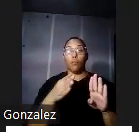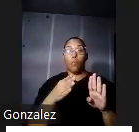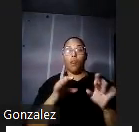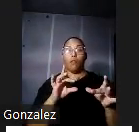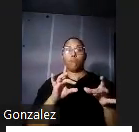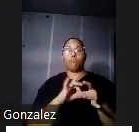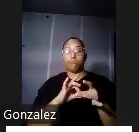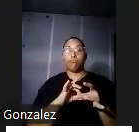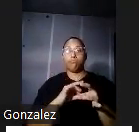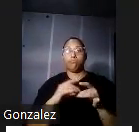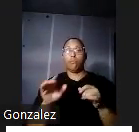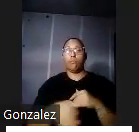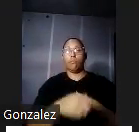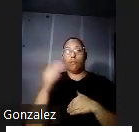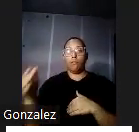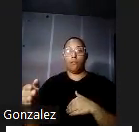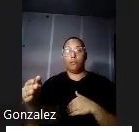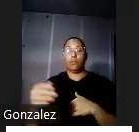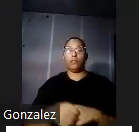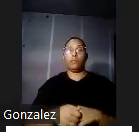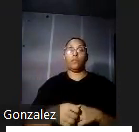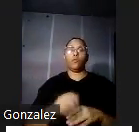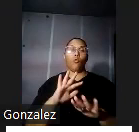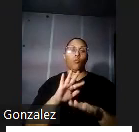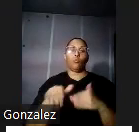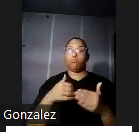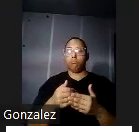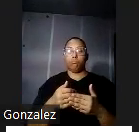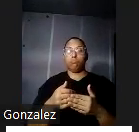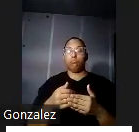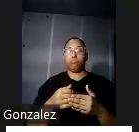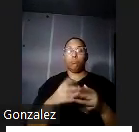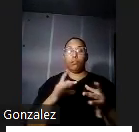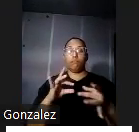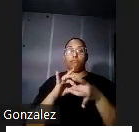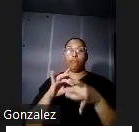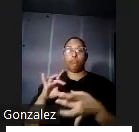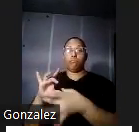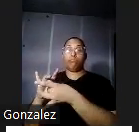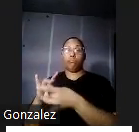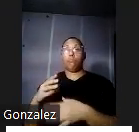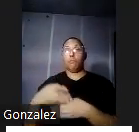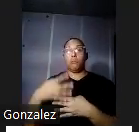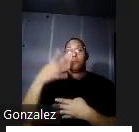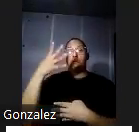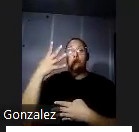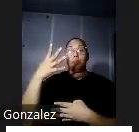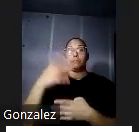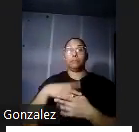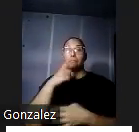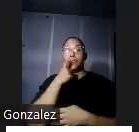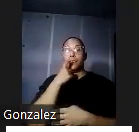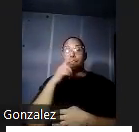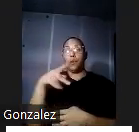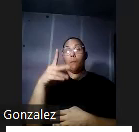recepción es la que está aquí atrás bueno aquí la fotografía no se nota bien tiene tres ventanales con vidrio emplomado donde alguna vez estuvo